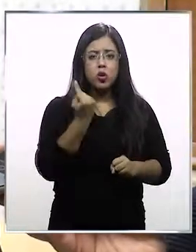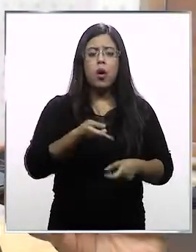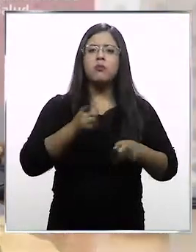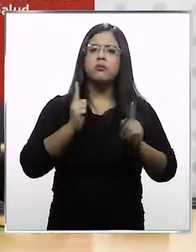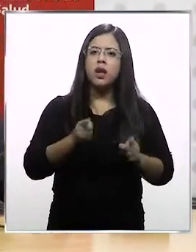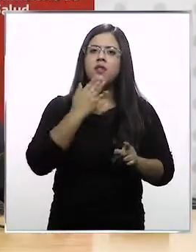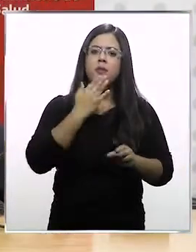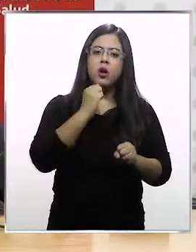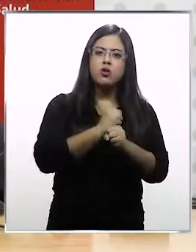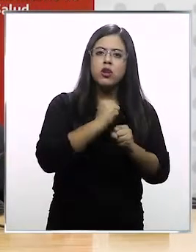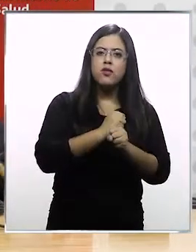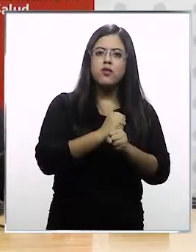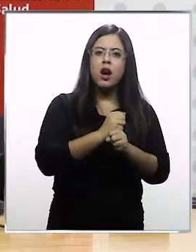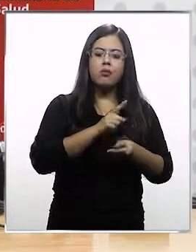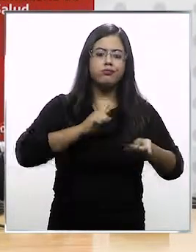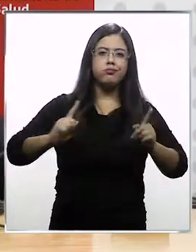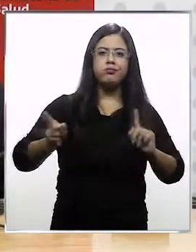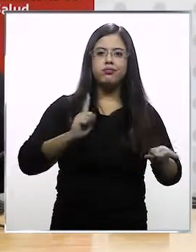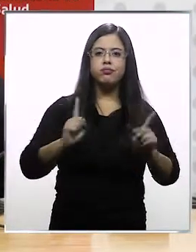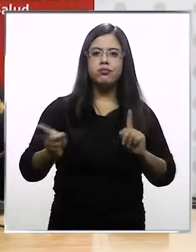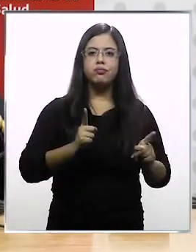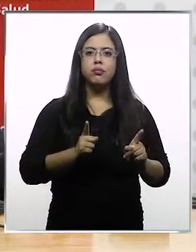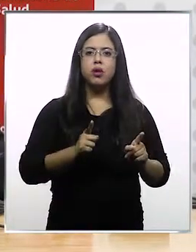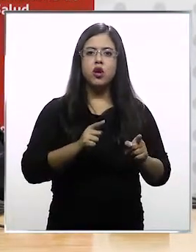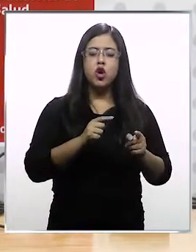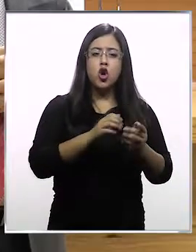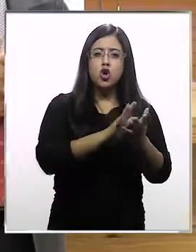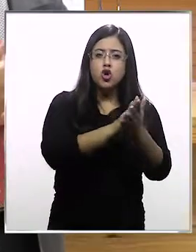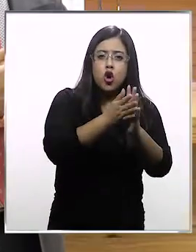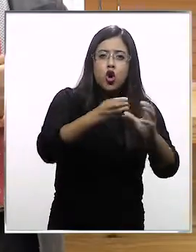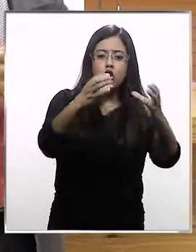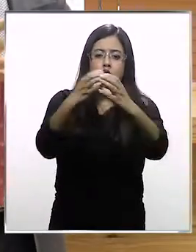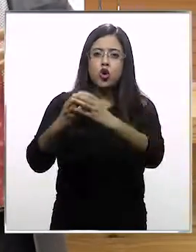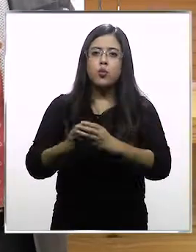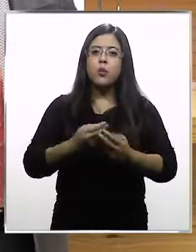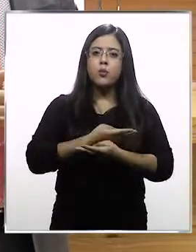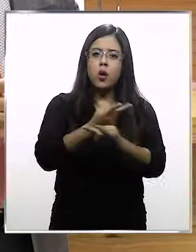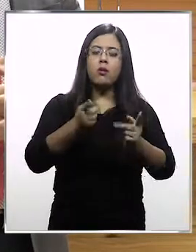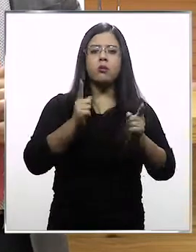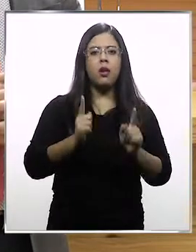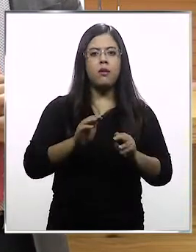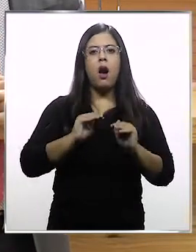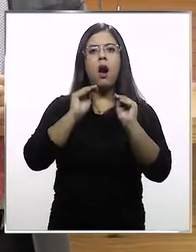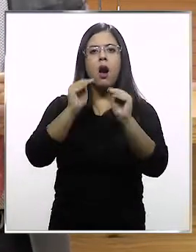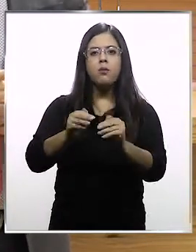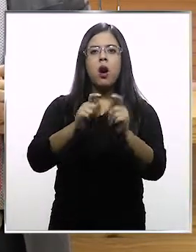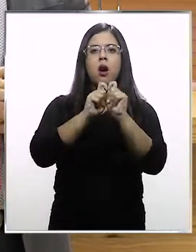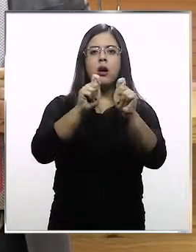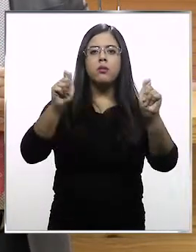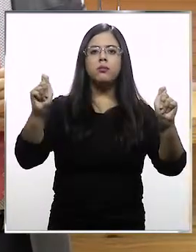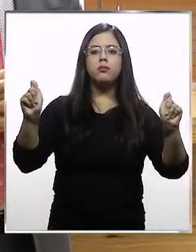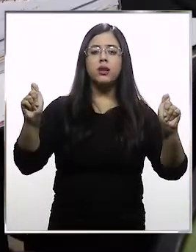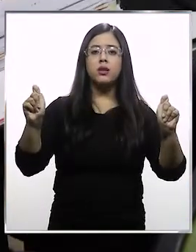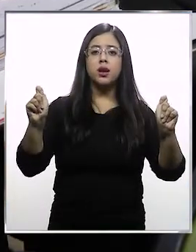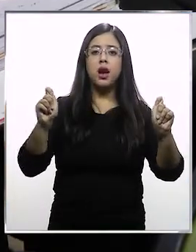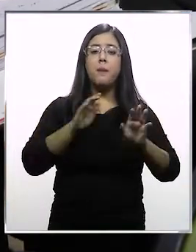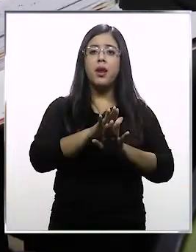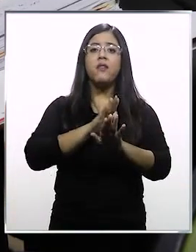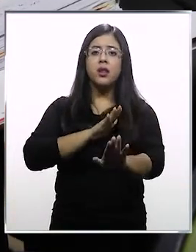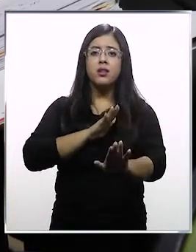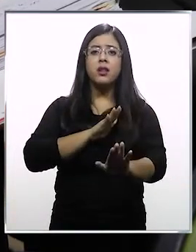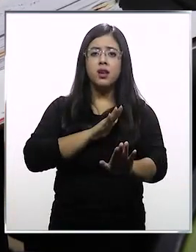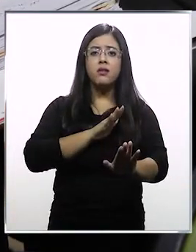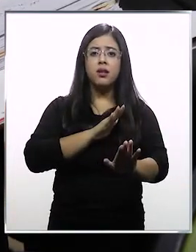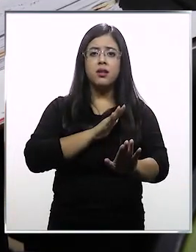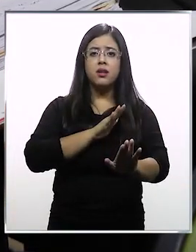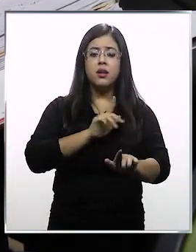lo puede hacer solo, tiene que ser a través de un trabajo con el intersector. Todos los sectores públicos deben estar apoyando en las campañas de